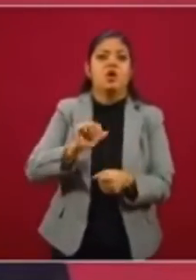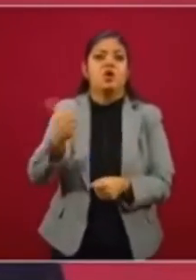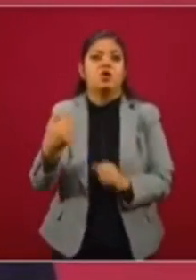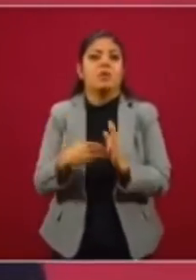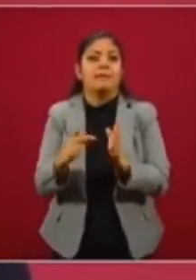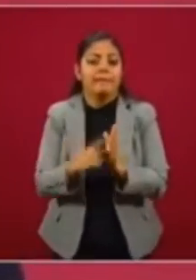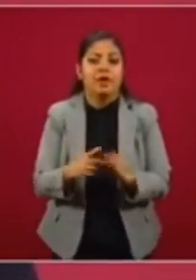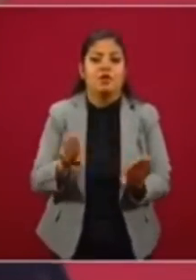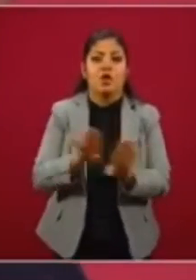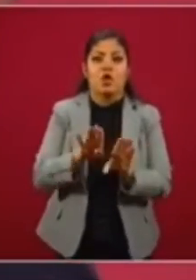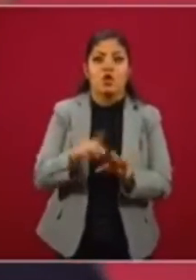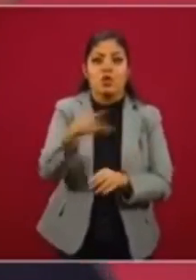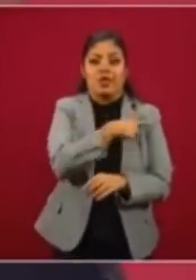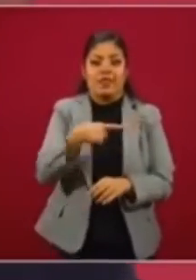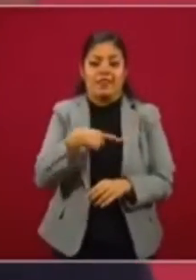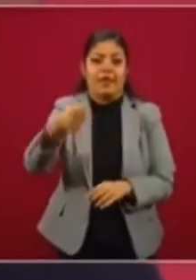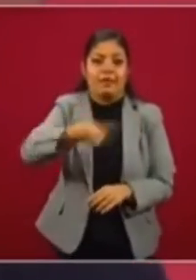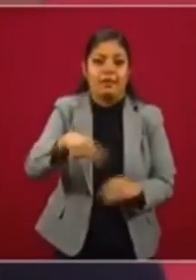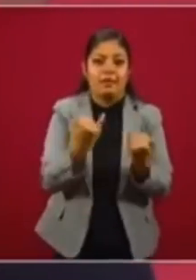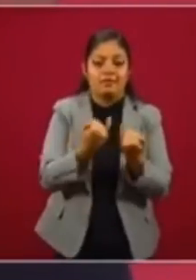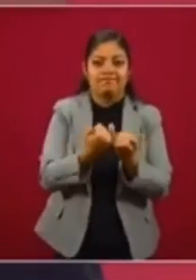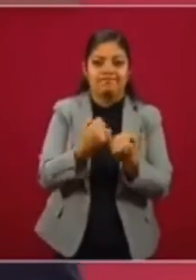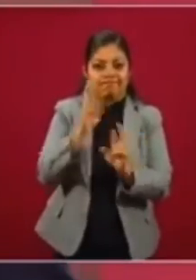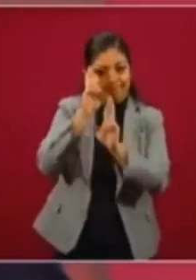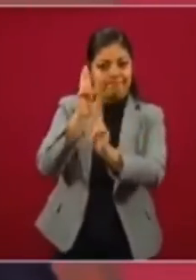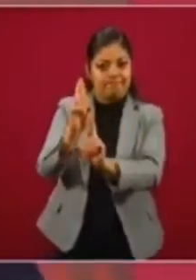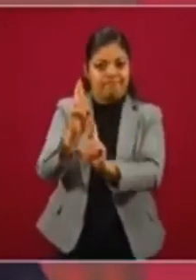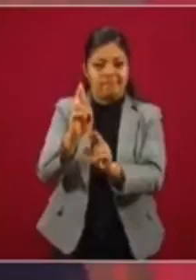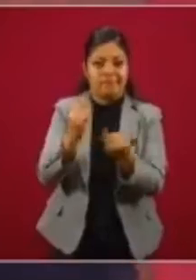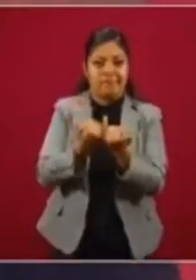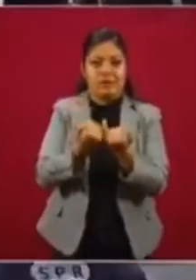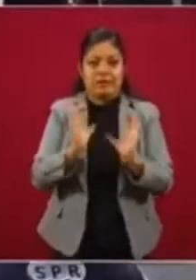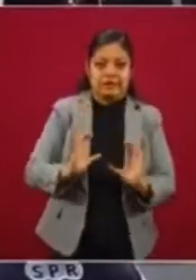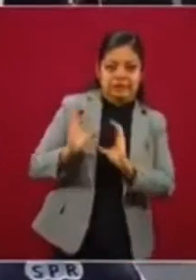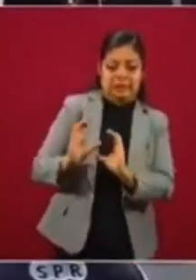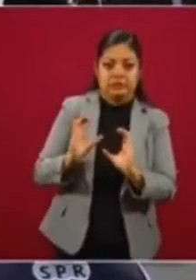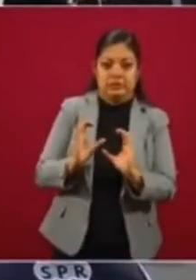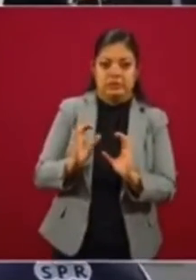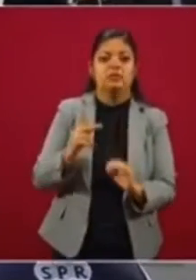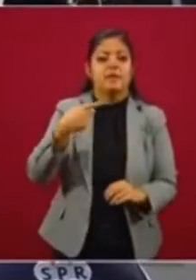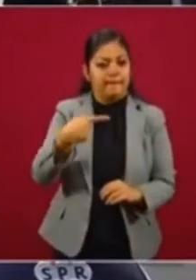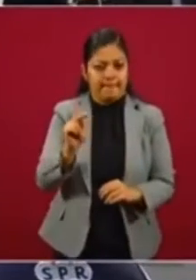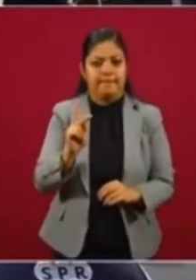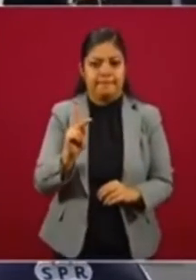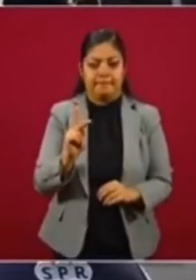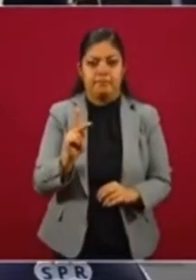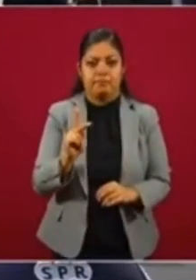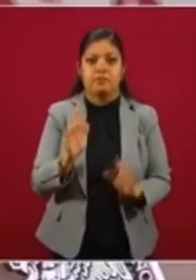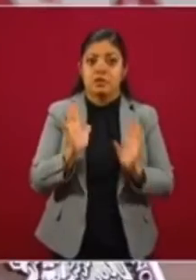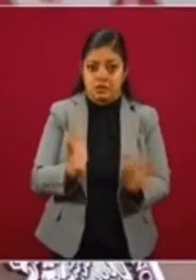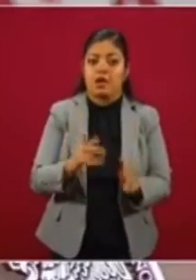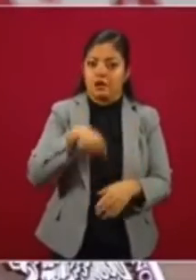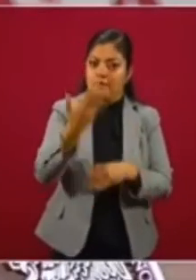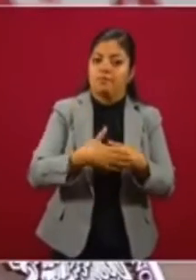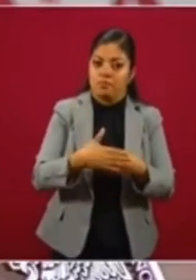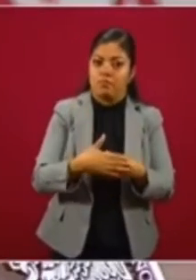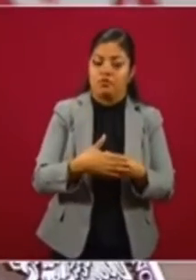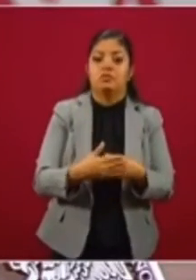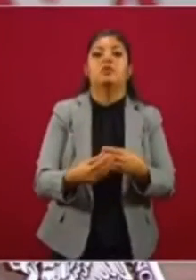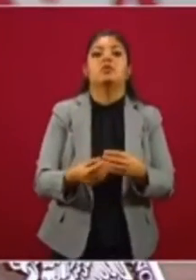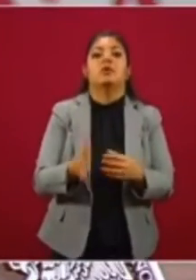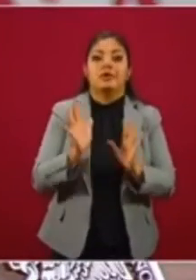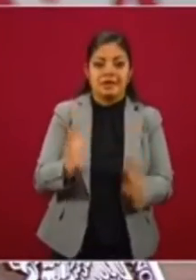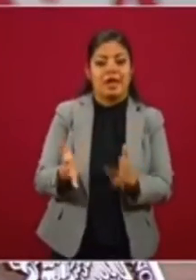actitudes, con otros comportamientos, pero ya vamos a regresar a la